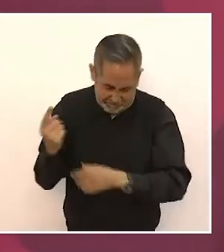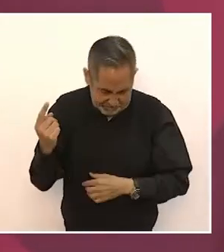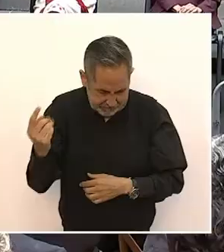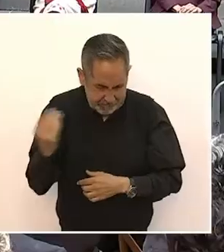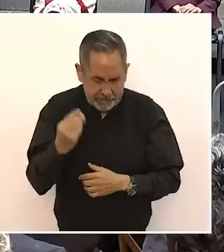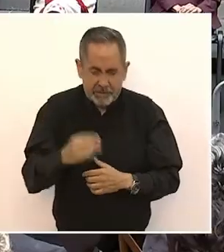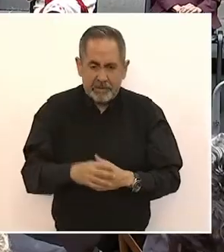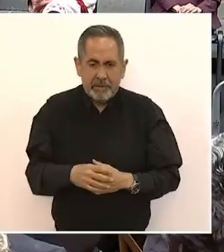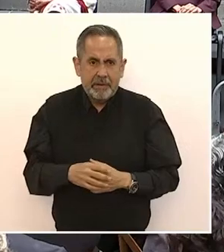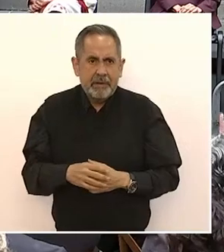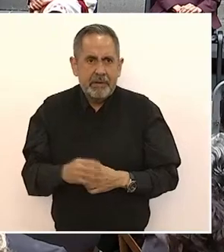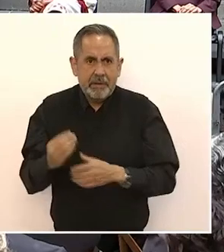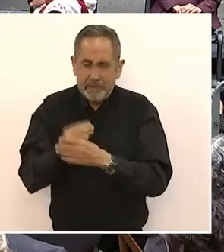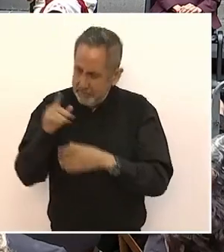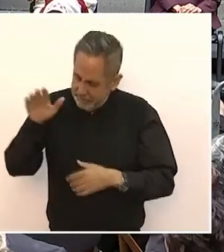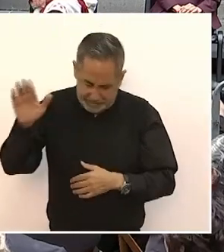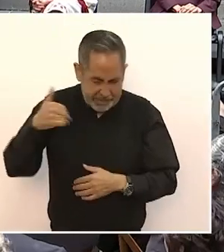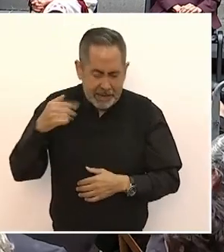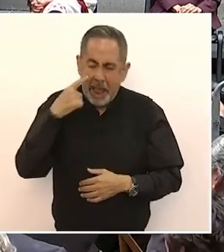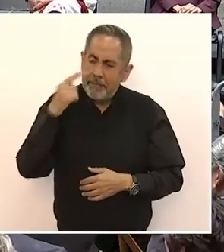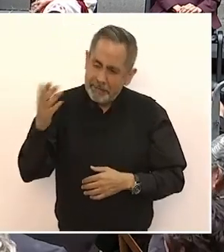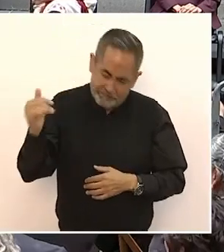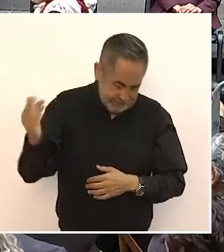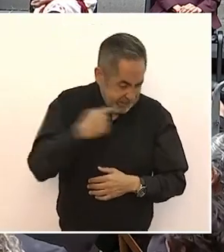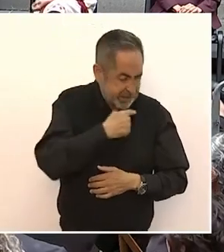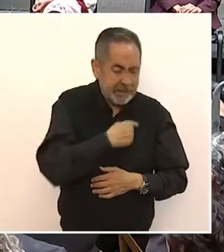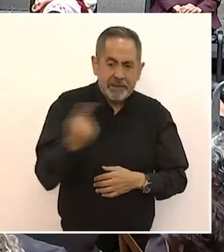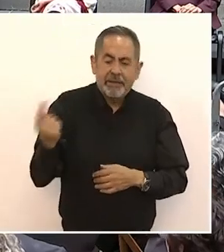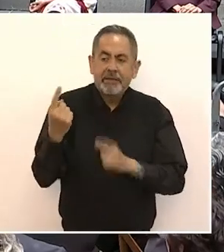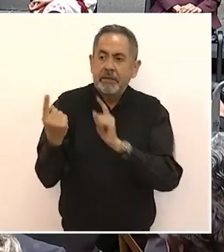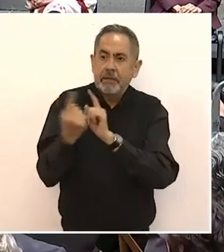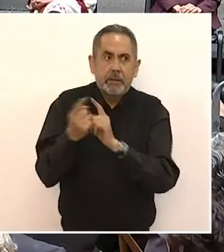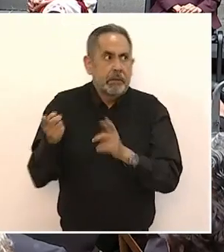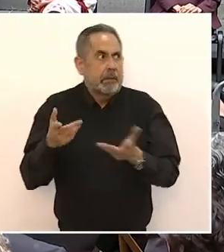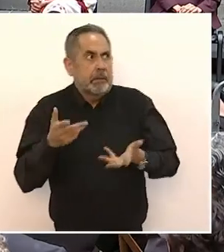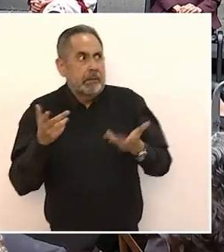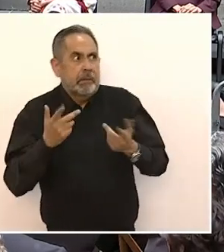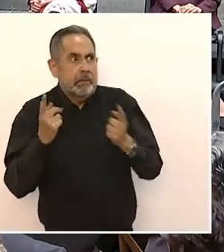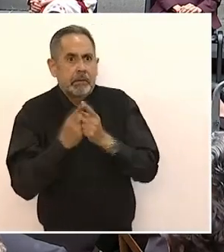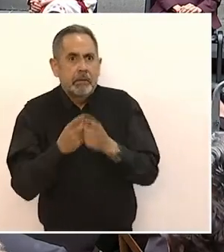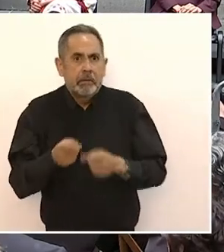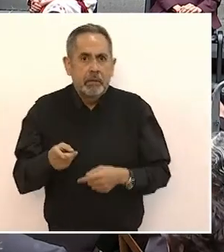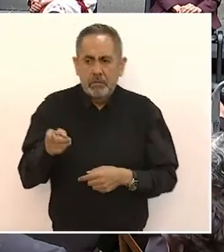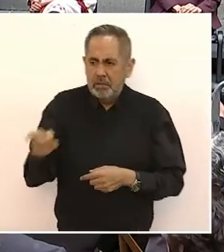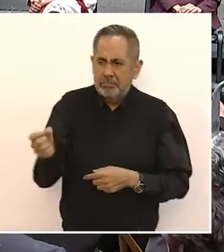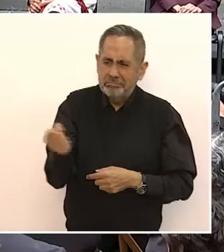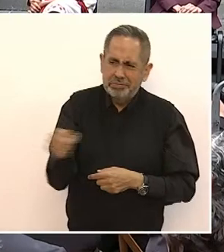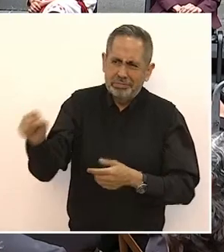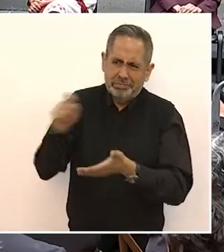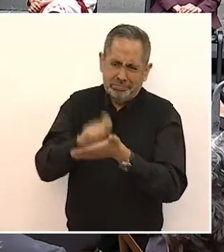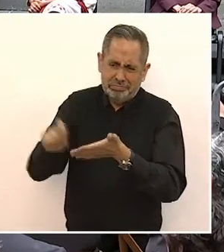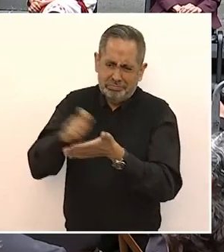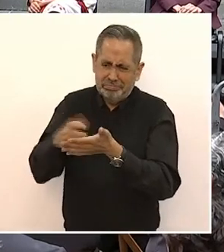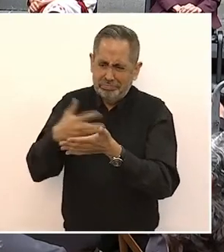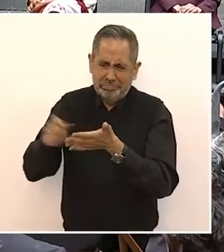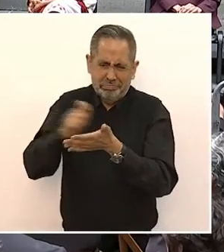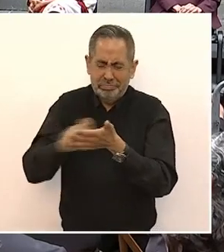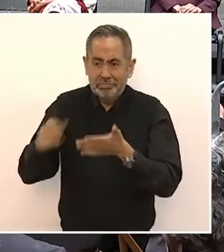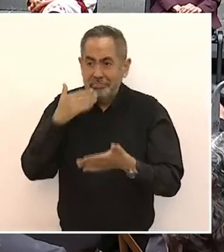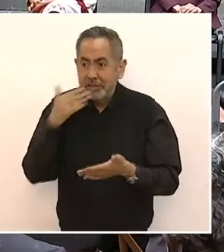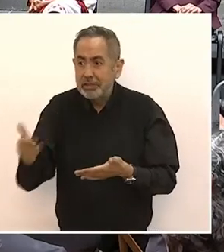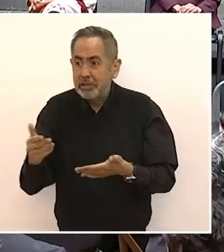venga para acá, porque es magistral y no la he